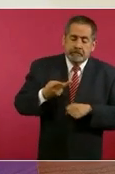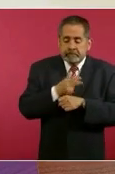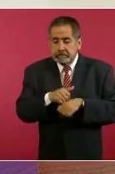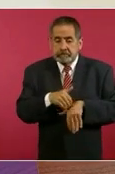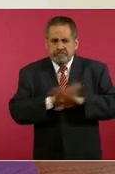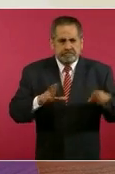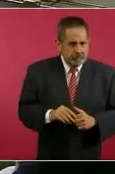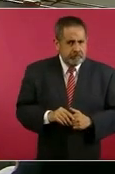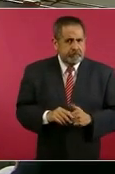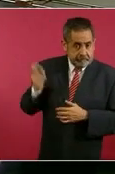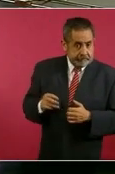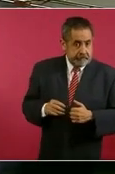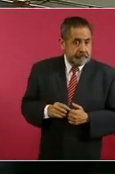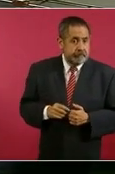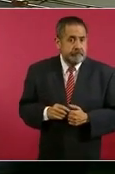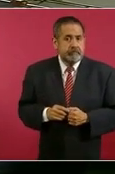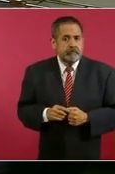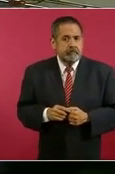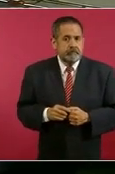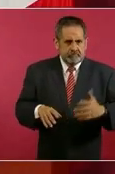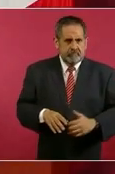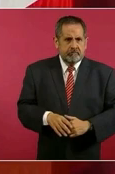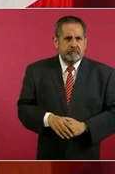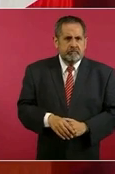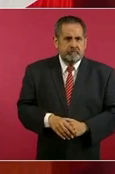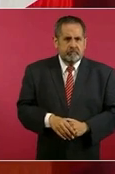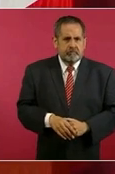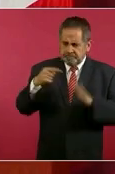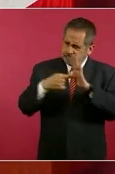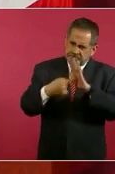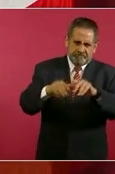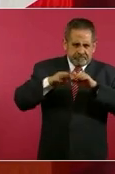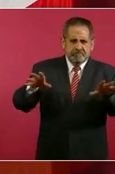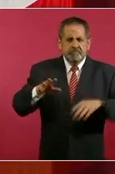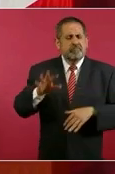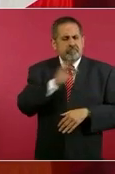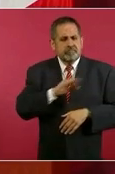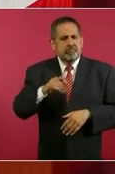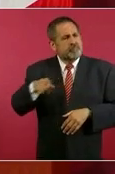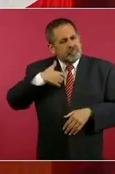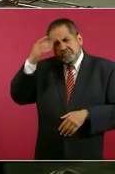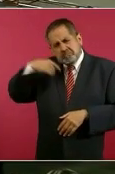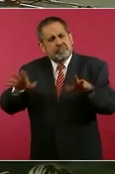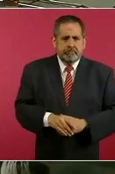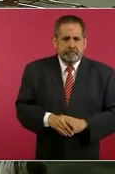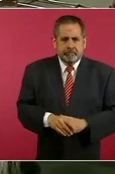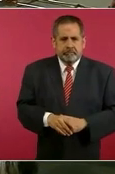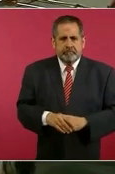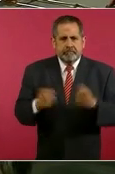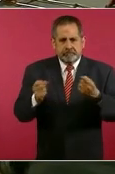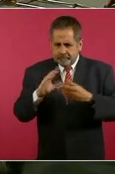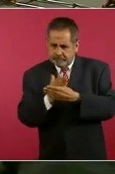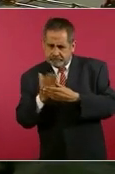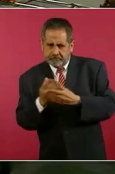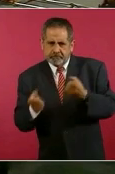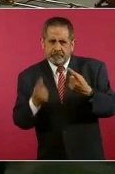dejar chantajear a nadie. Entonces, esto, este, hay que quitarlo. Hay que buscar quitarlo y que se dé a conocer. Yo pensaba que sí, porque